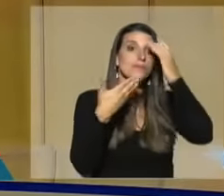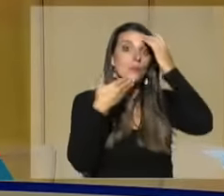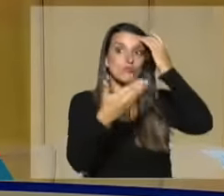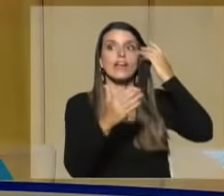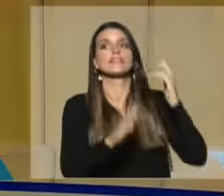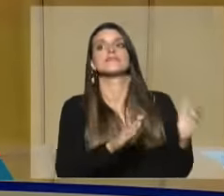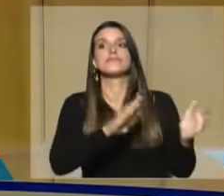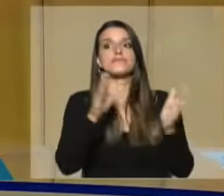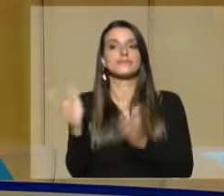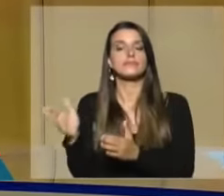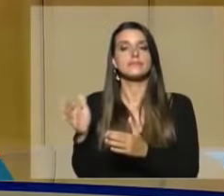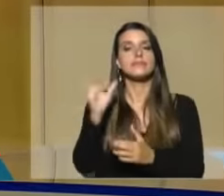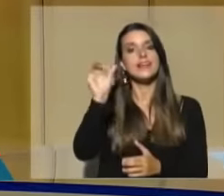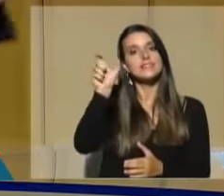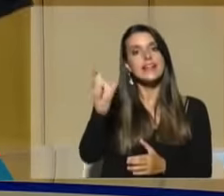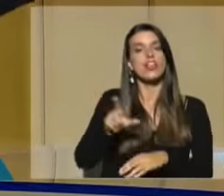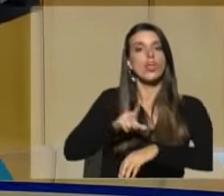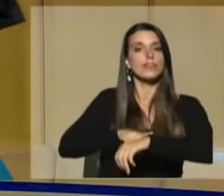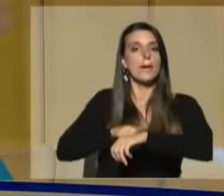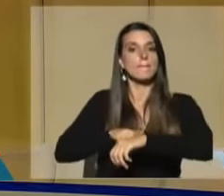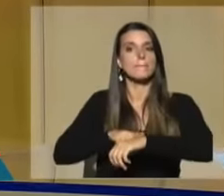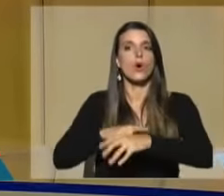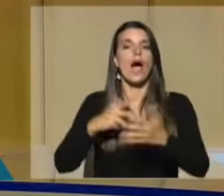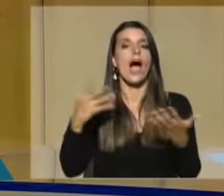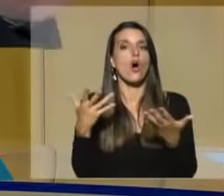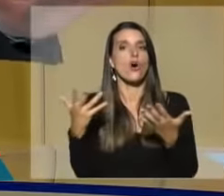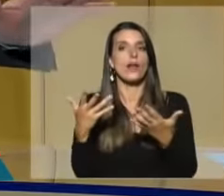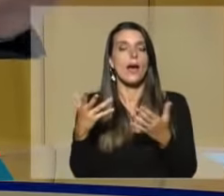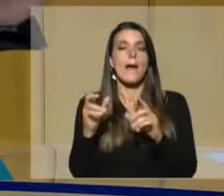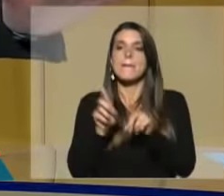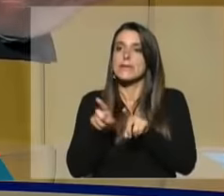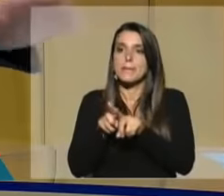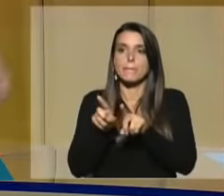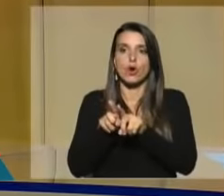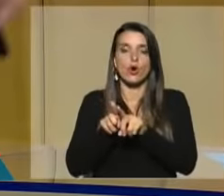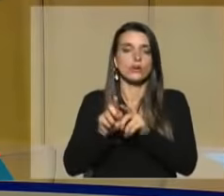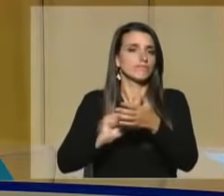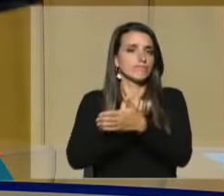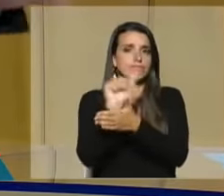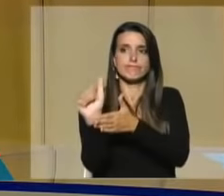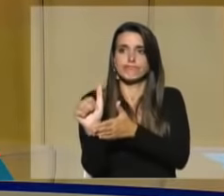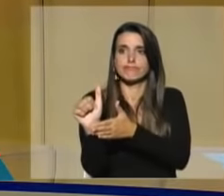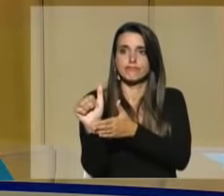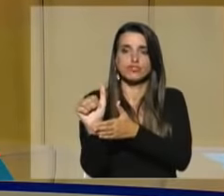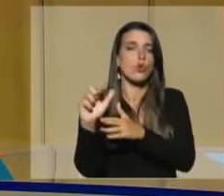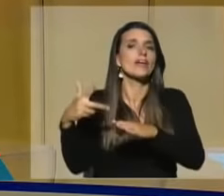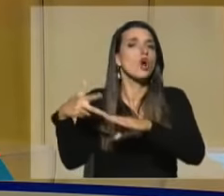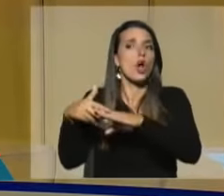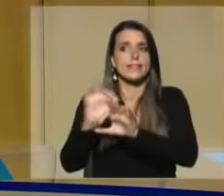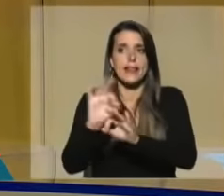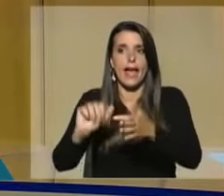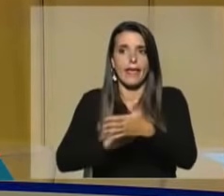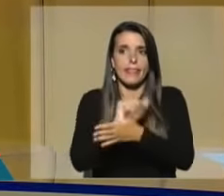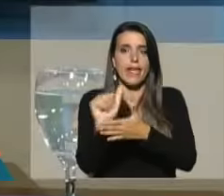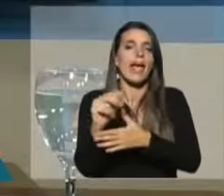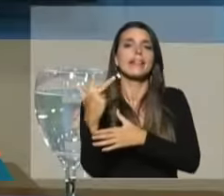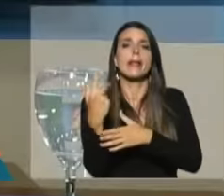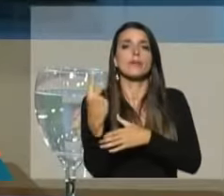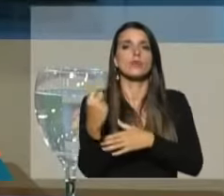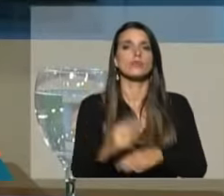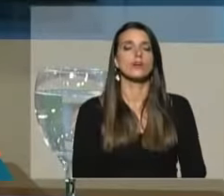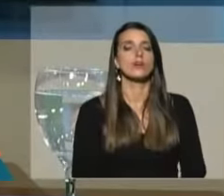gracias. Senador, su tiempo ahora para su mensaje final las mismas reglas sin interrupciones perfecto tiene tres minutos y ahí tiene el cronómetro